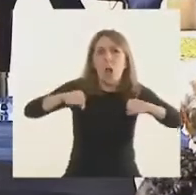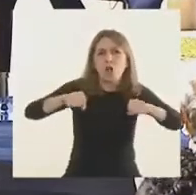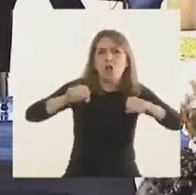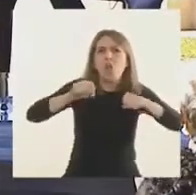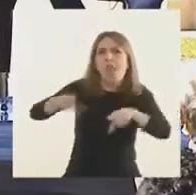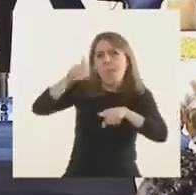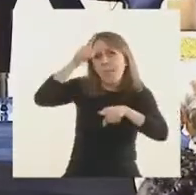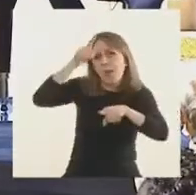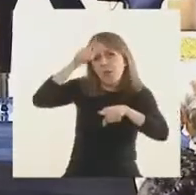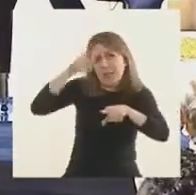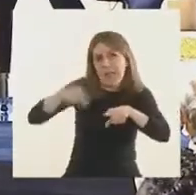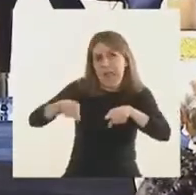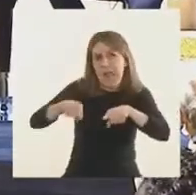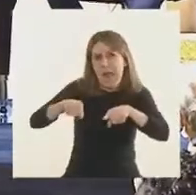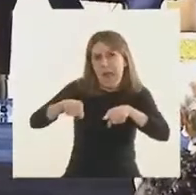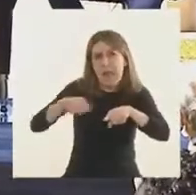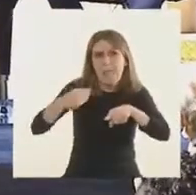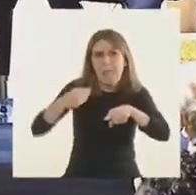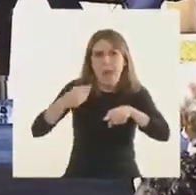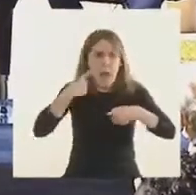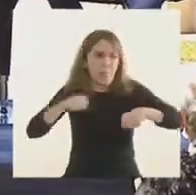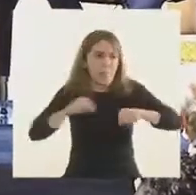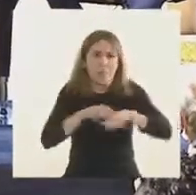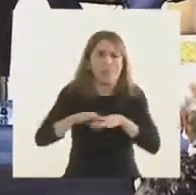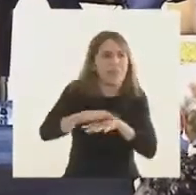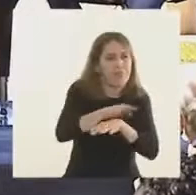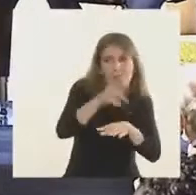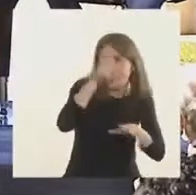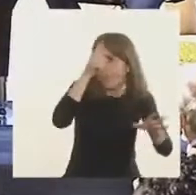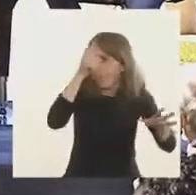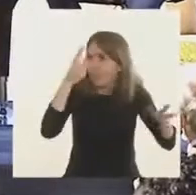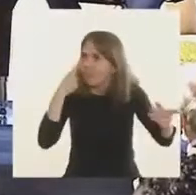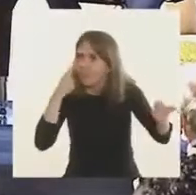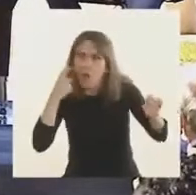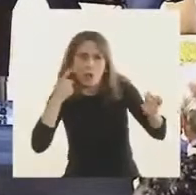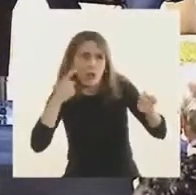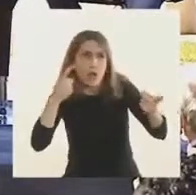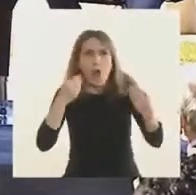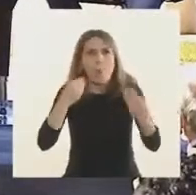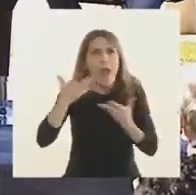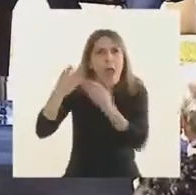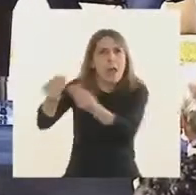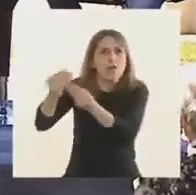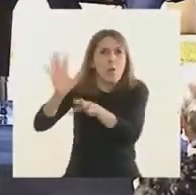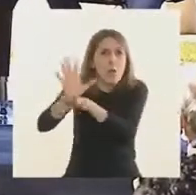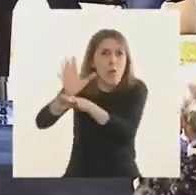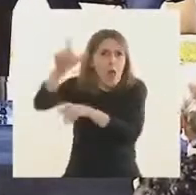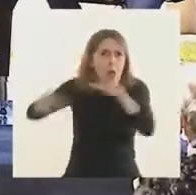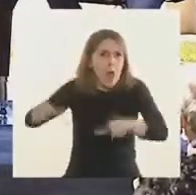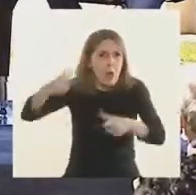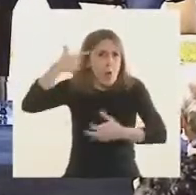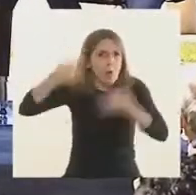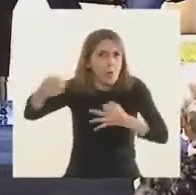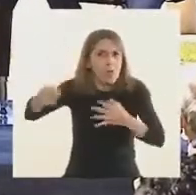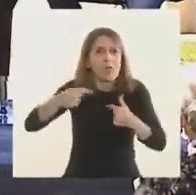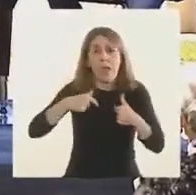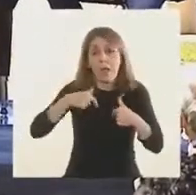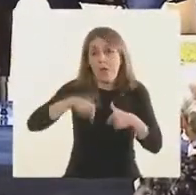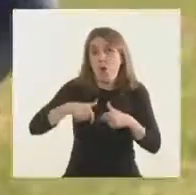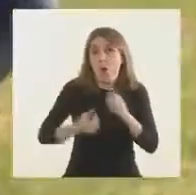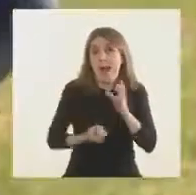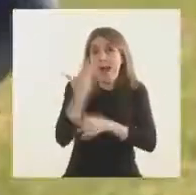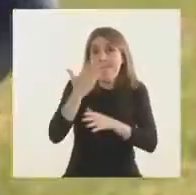nuestras fuerzas de seguridad puedan vigilar y ayudar y colaborar con las fuerzas locales. Y he dispuesto esta mañana